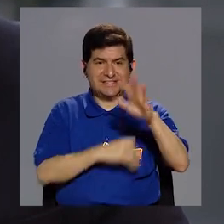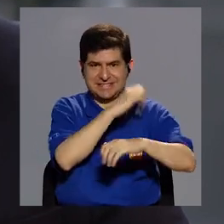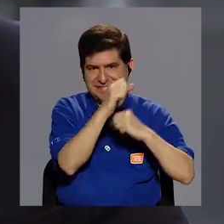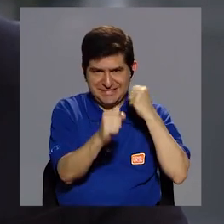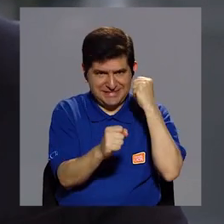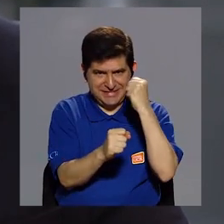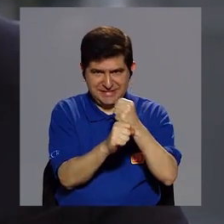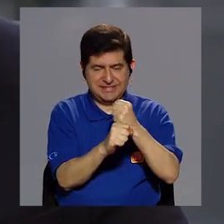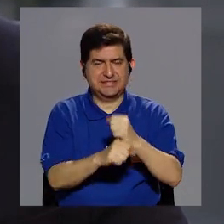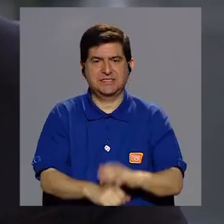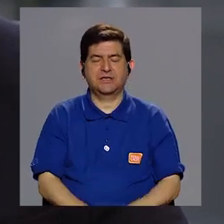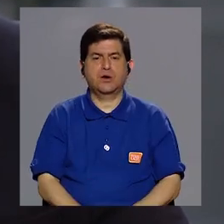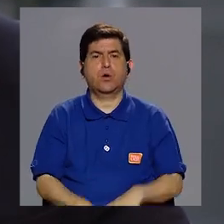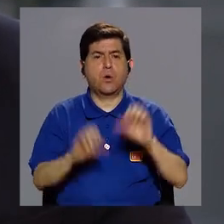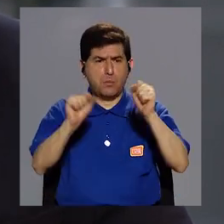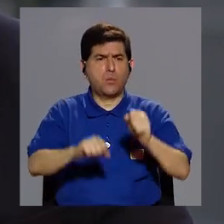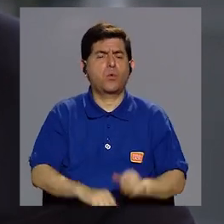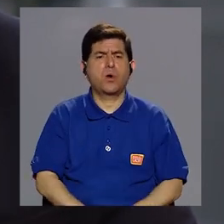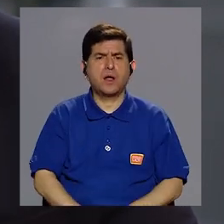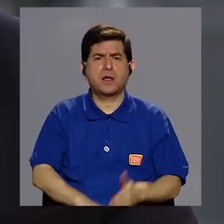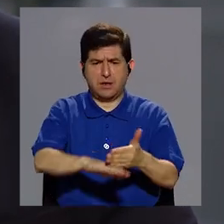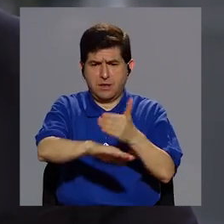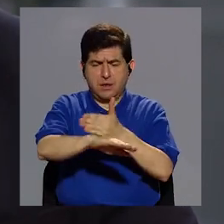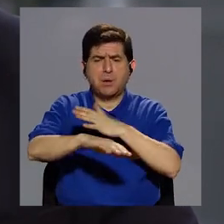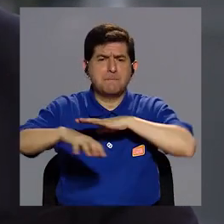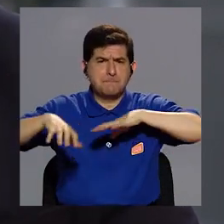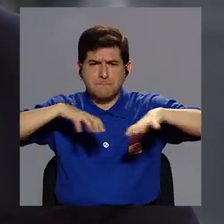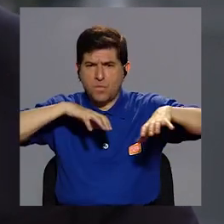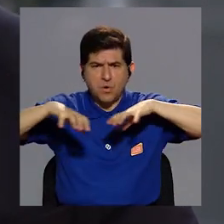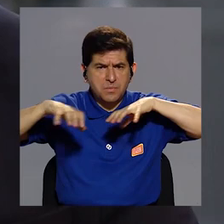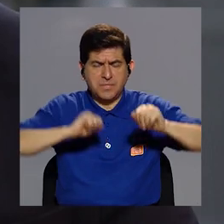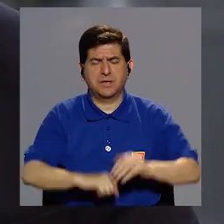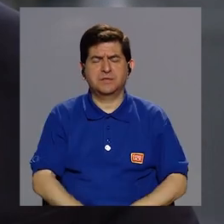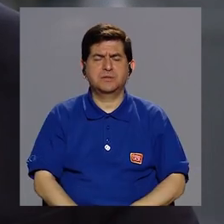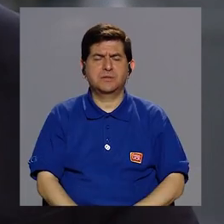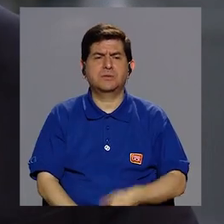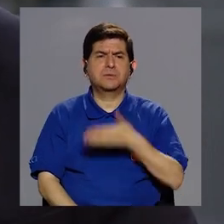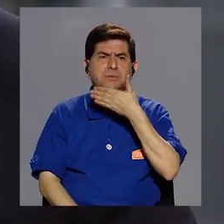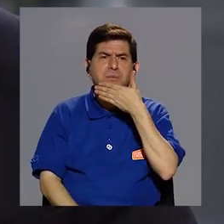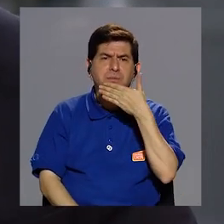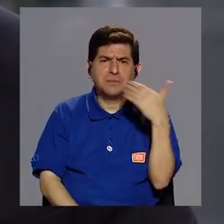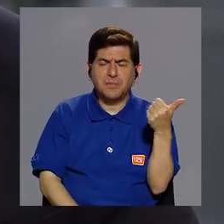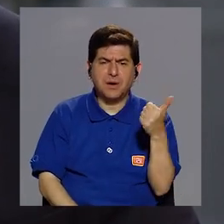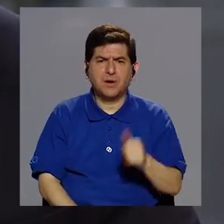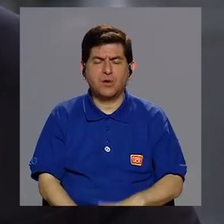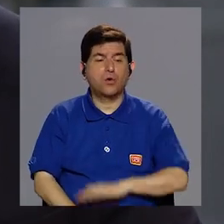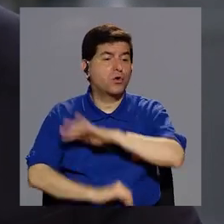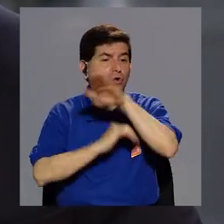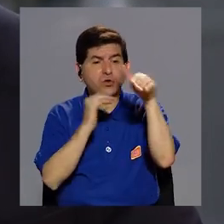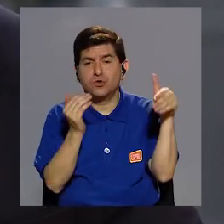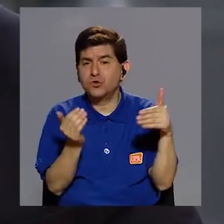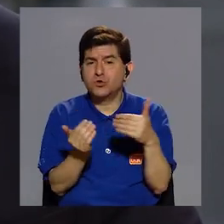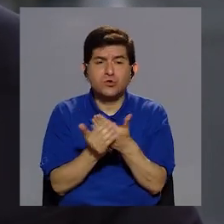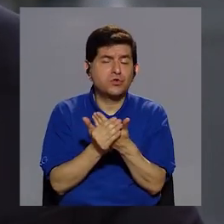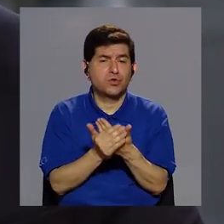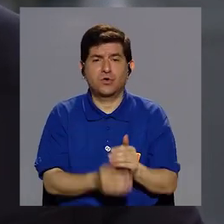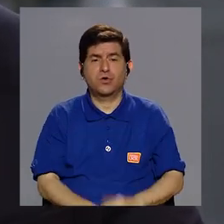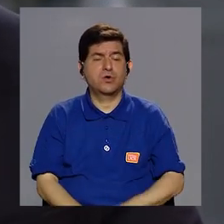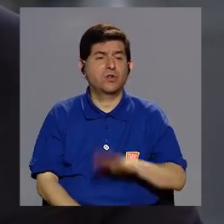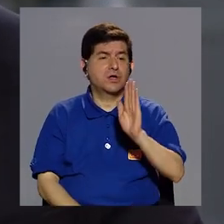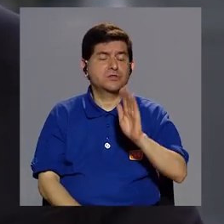de 65 años pueden mejorar su movilidad, pueden mejorar toda